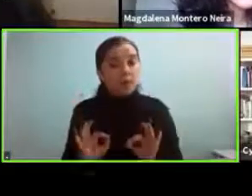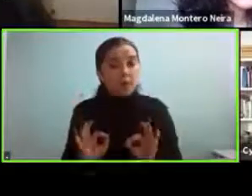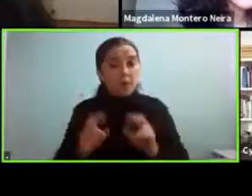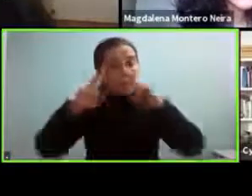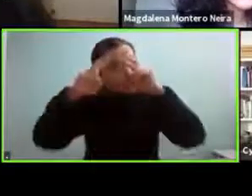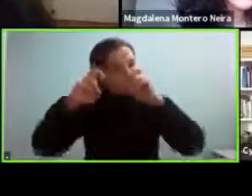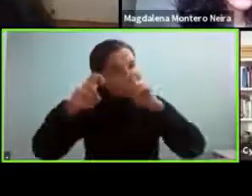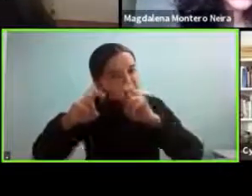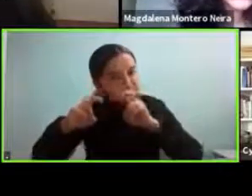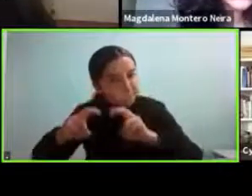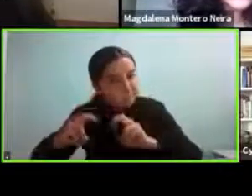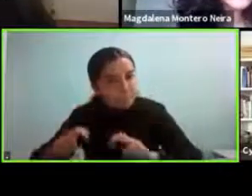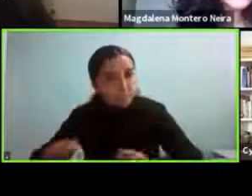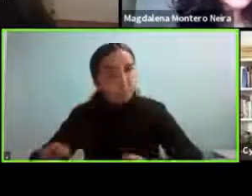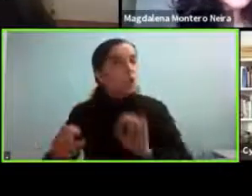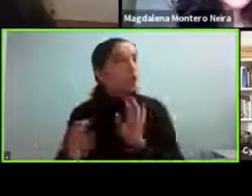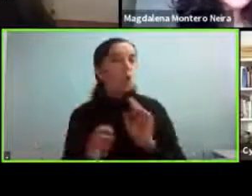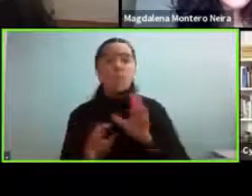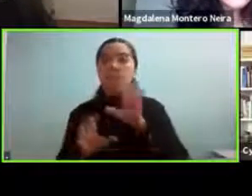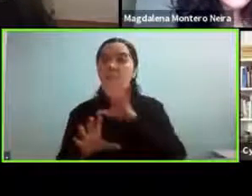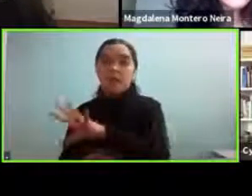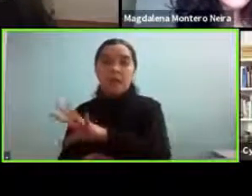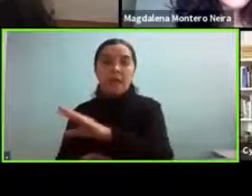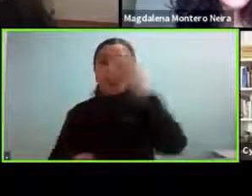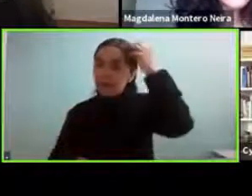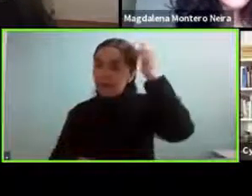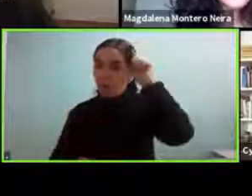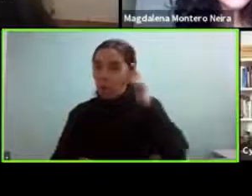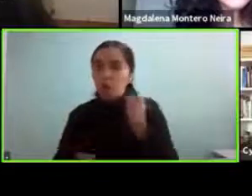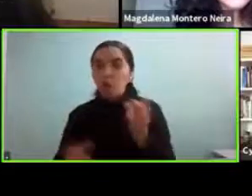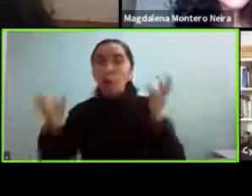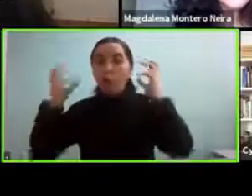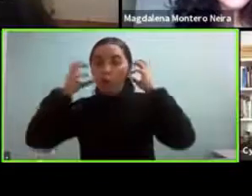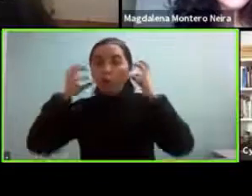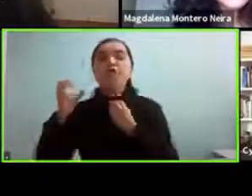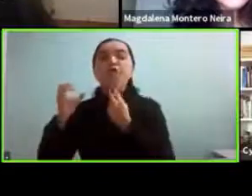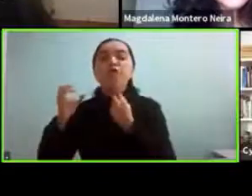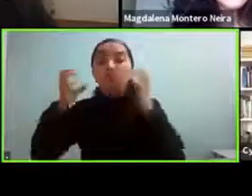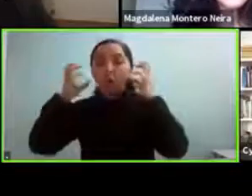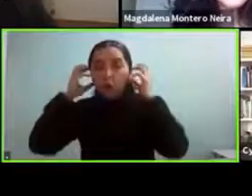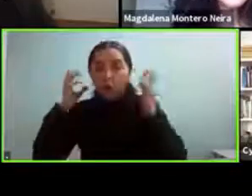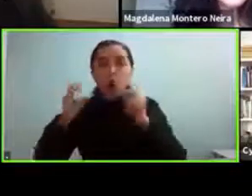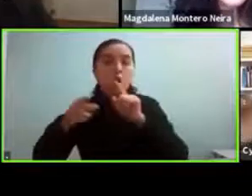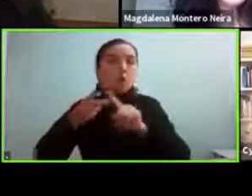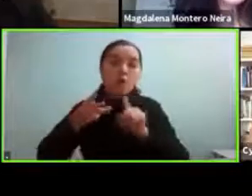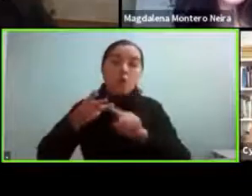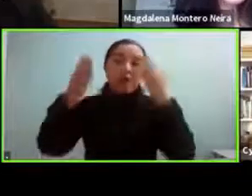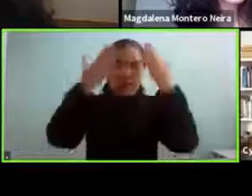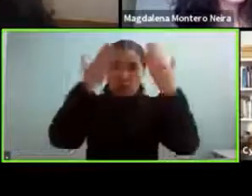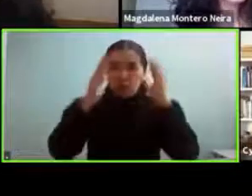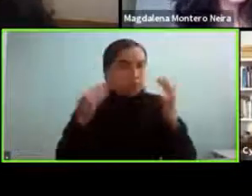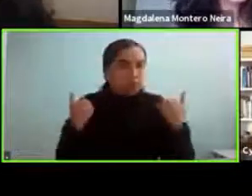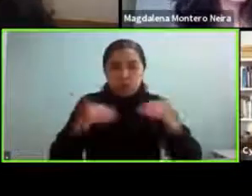bien sea del campo que sea sea neurólogo sea fonaudiólogo sea terapeuta emocional psicólogo no importa